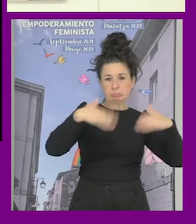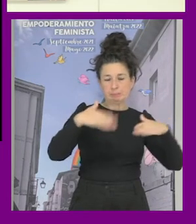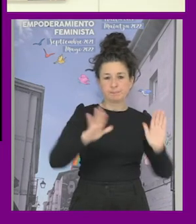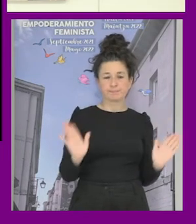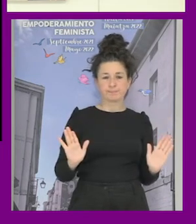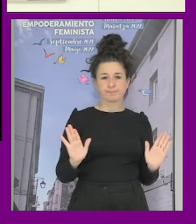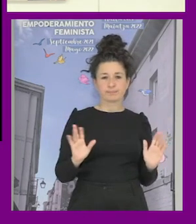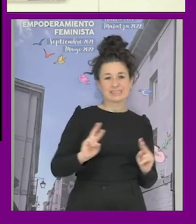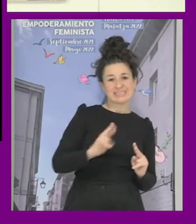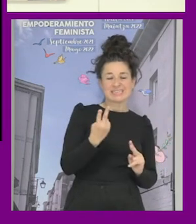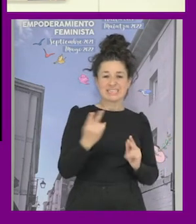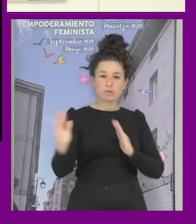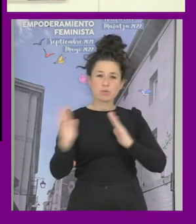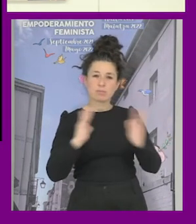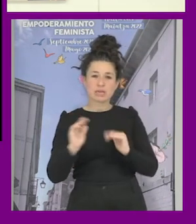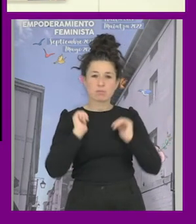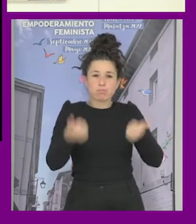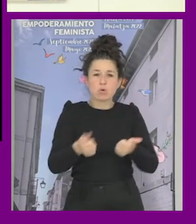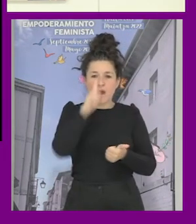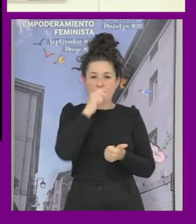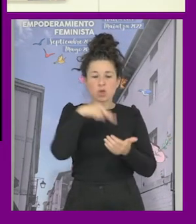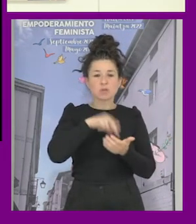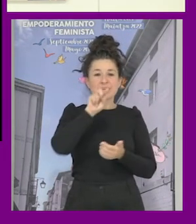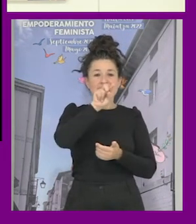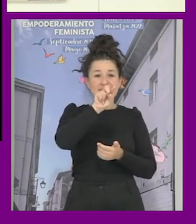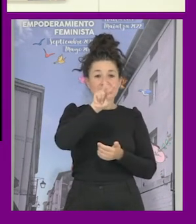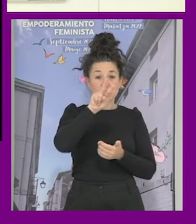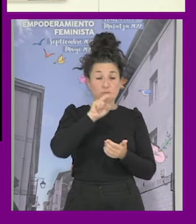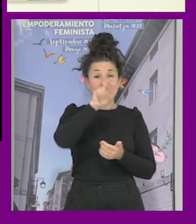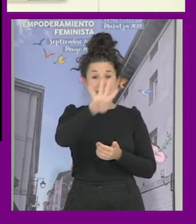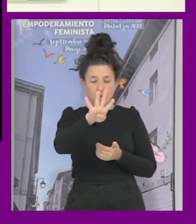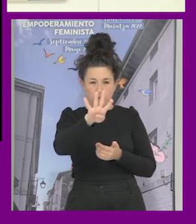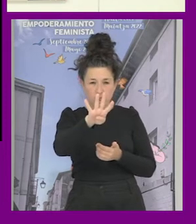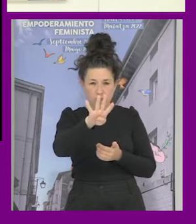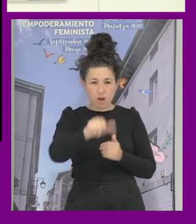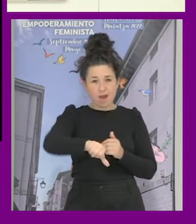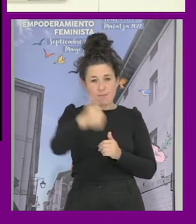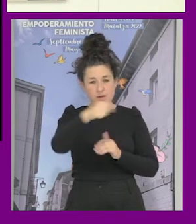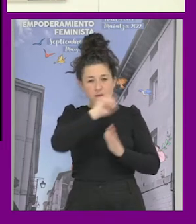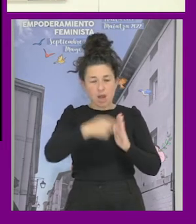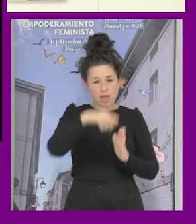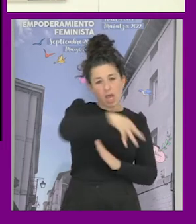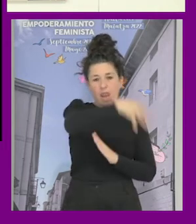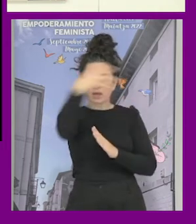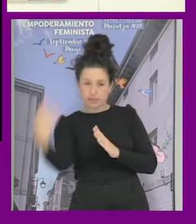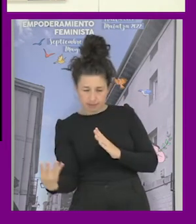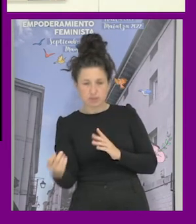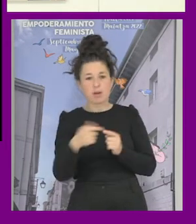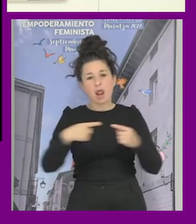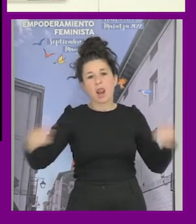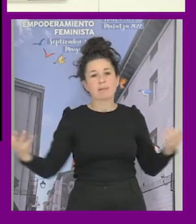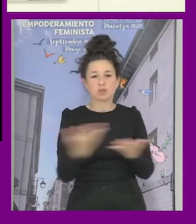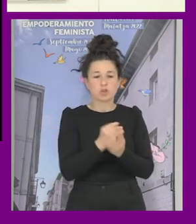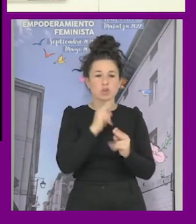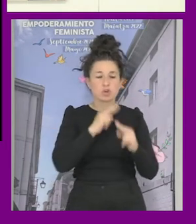el segundo periodo empieza en 2014 con la aprobación de la ley el gtbi tiene un nombre muy largo pero todo el mundo lo llamamos así que es